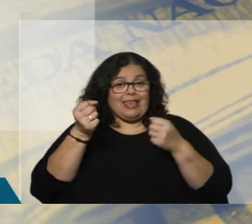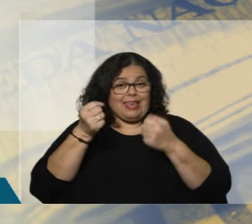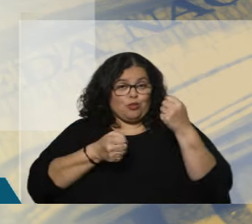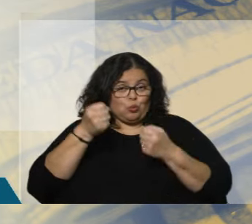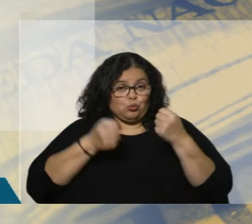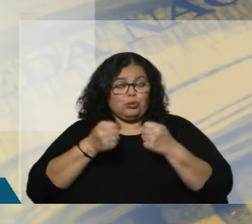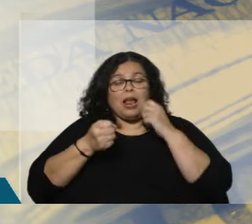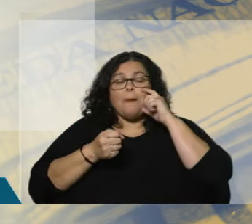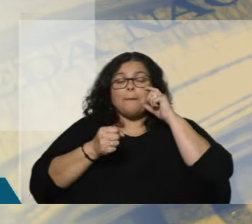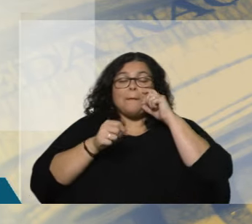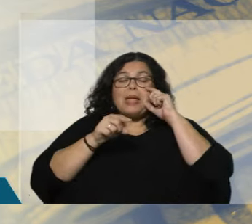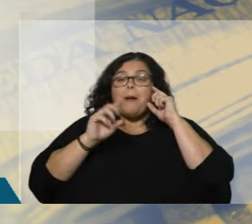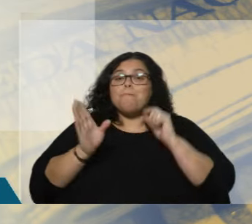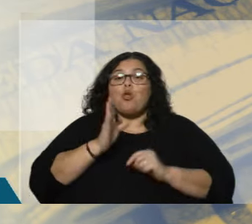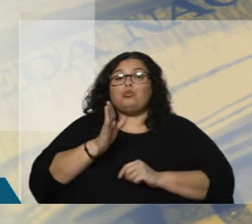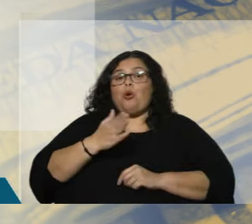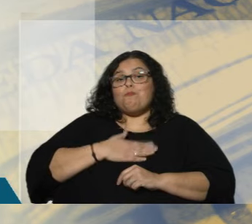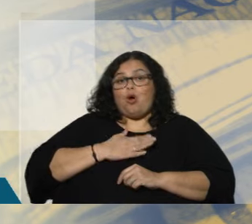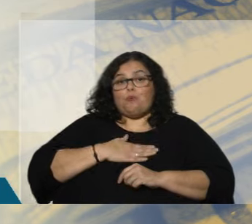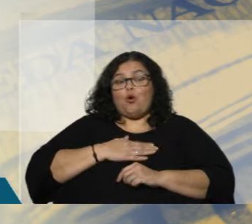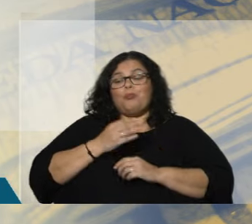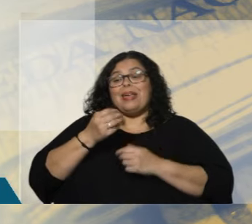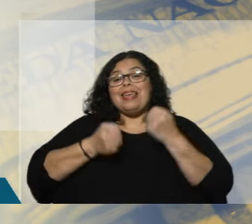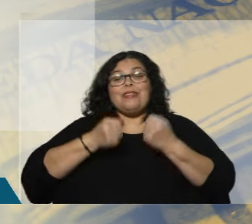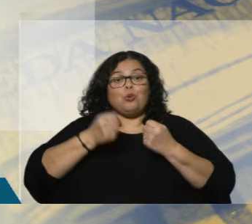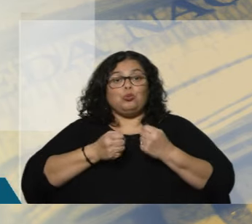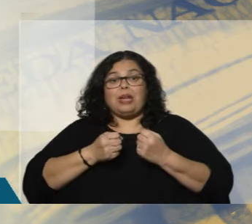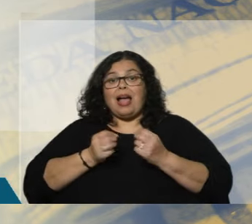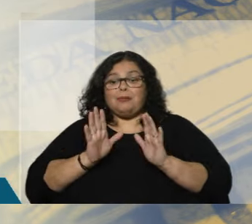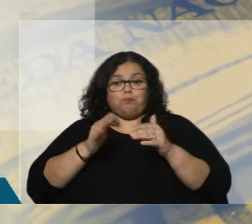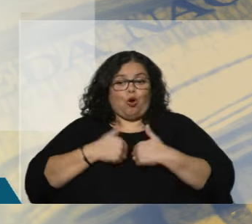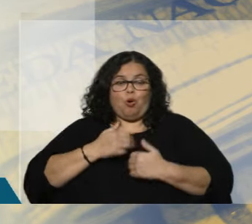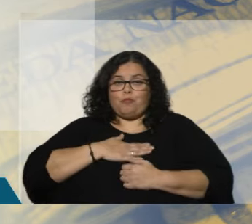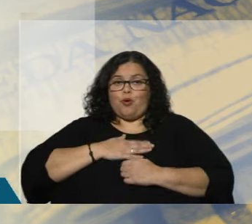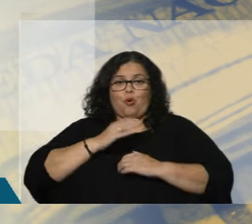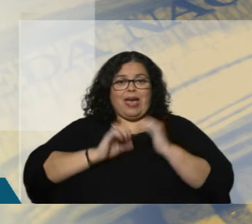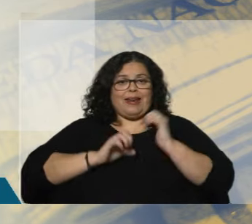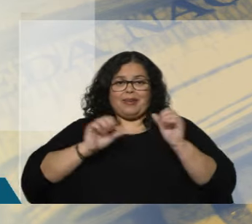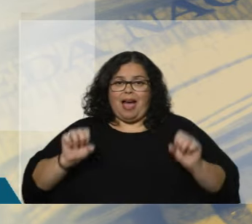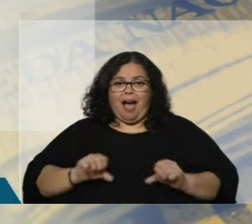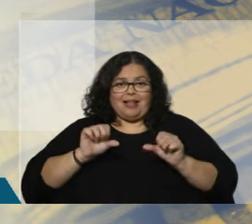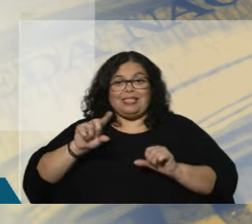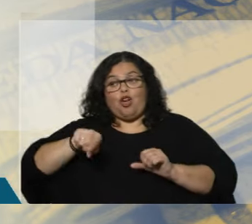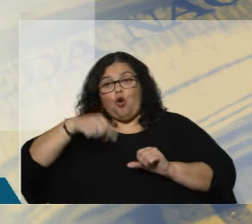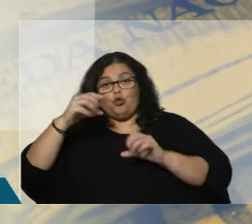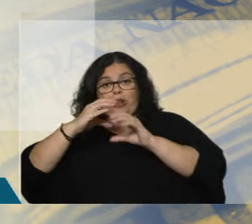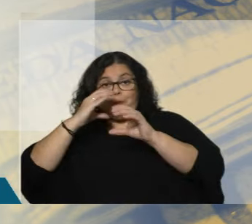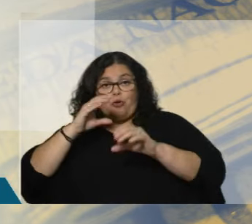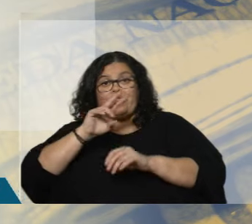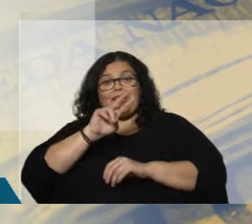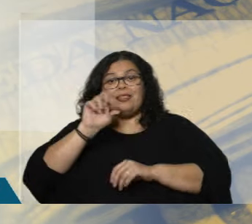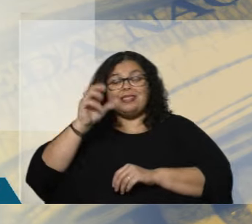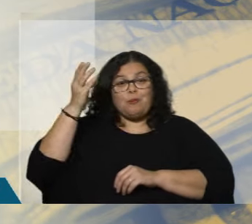fue autoproducida. O sea, la industria cada vez más se autoabastece. Después el transporte, con 26%,